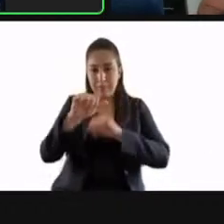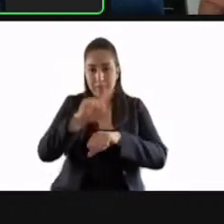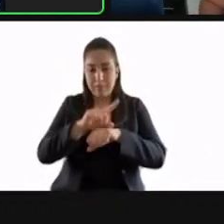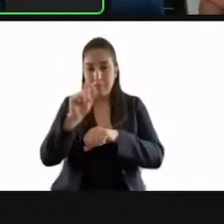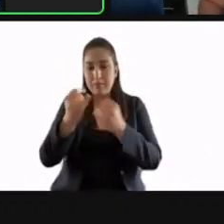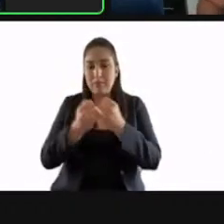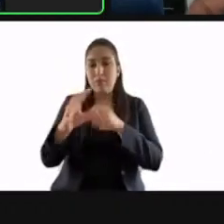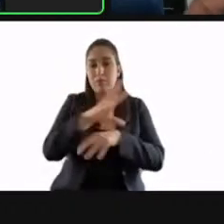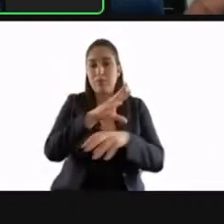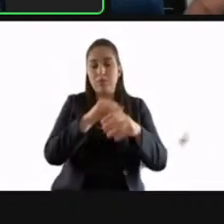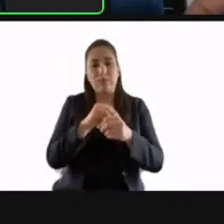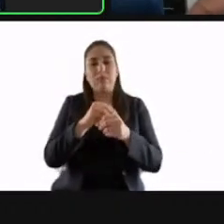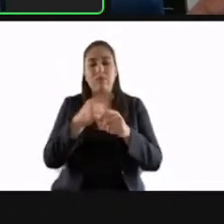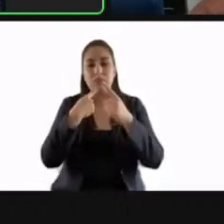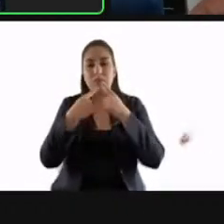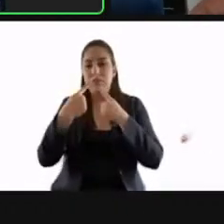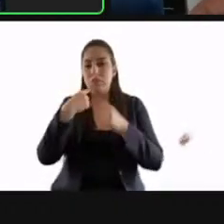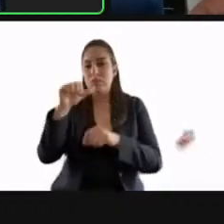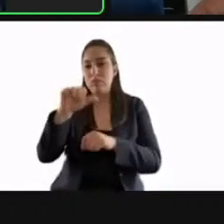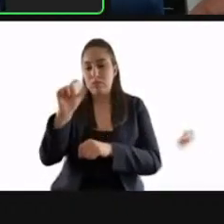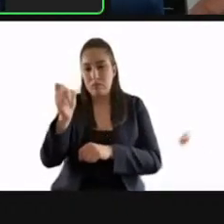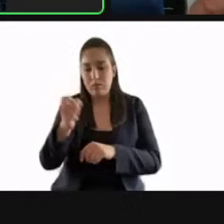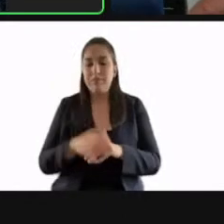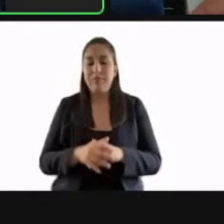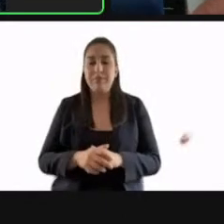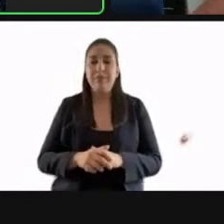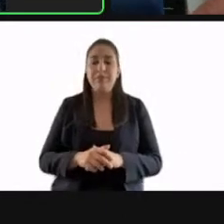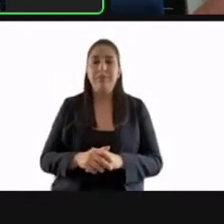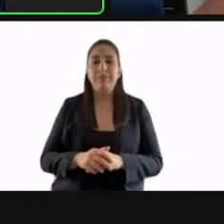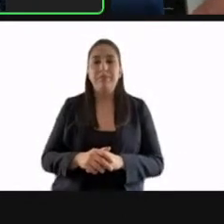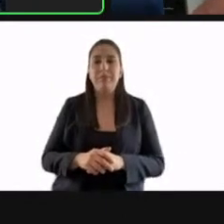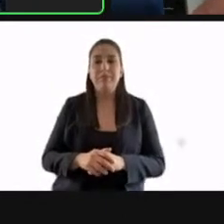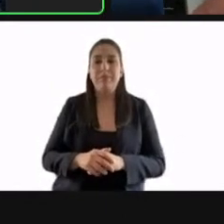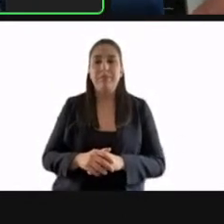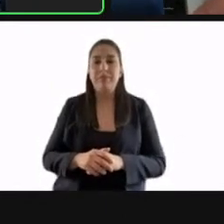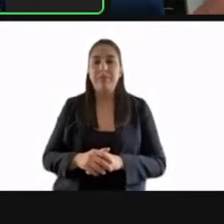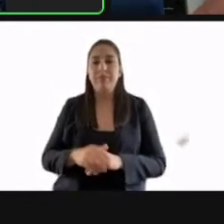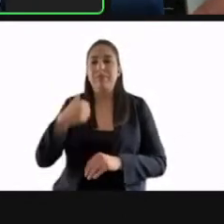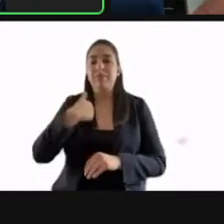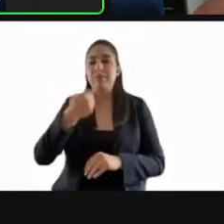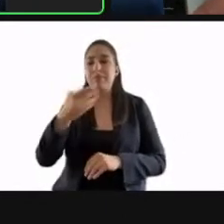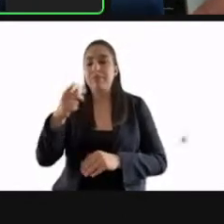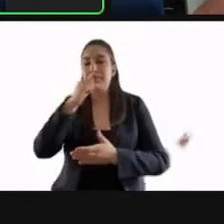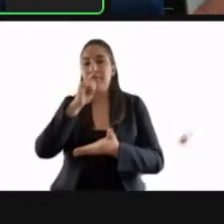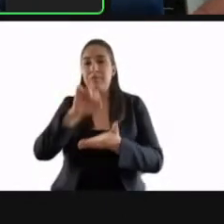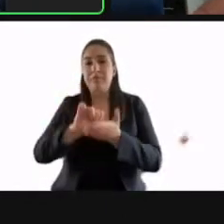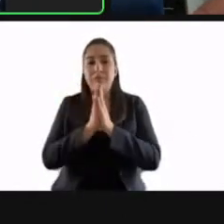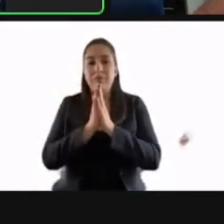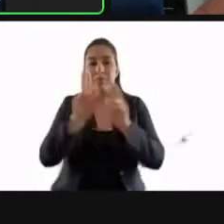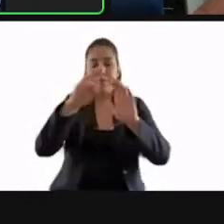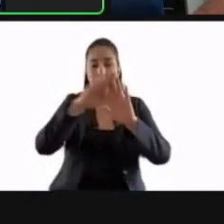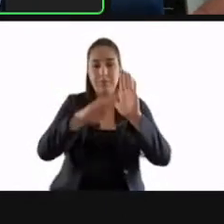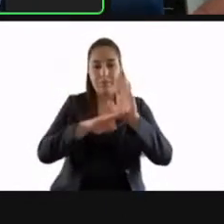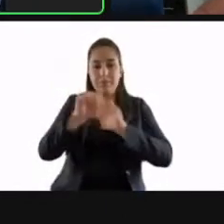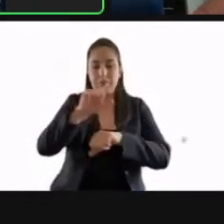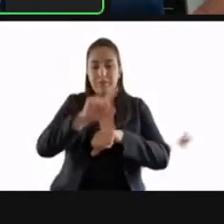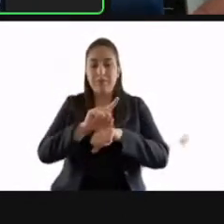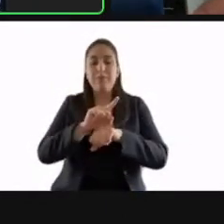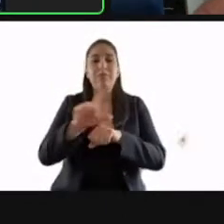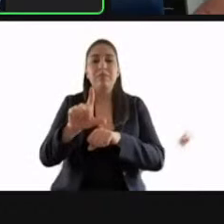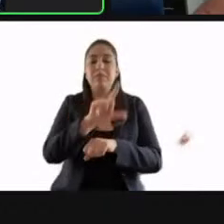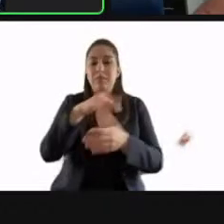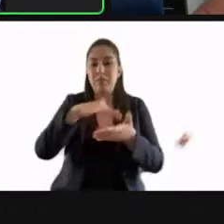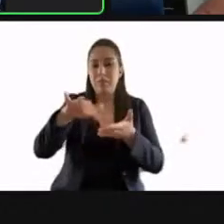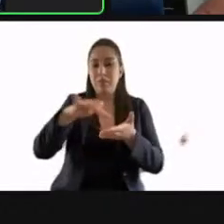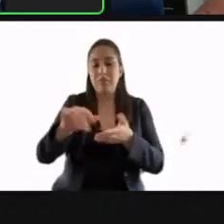asuntos correspondientes a la agenda de hoy. Por lo mismo, le solicito a la secretaria dar lectura al orden del día y someter la consideración de las